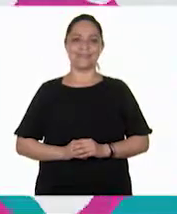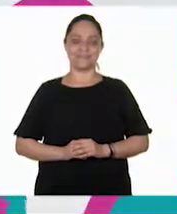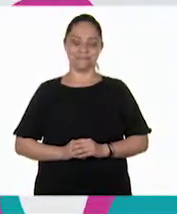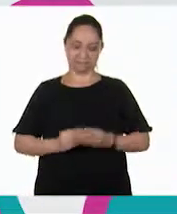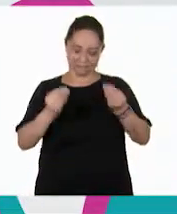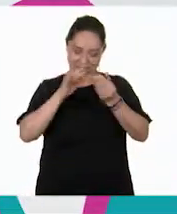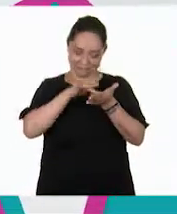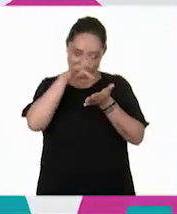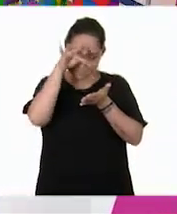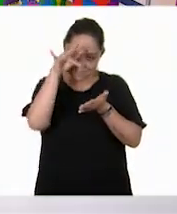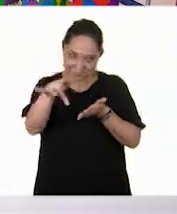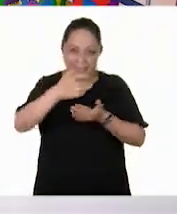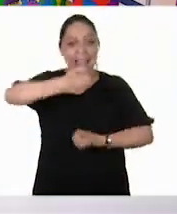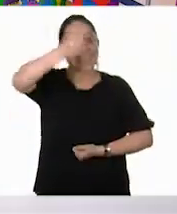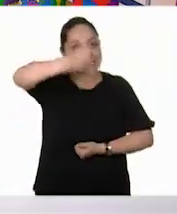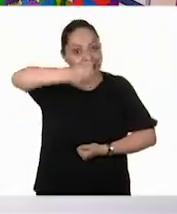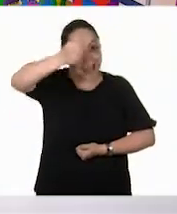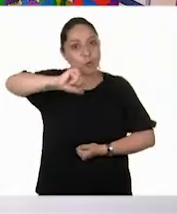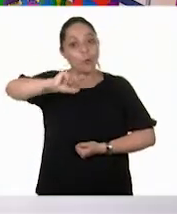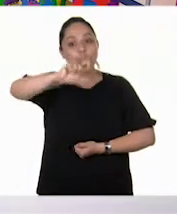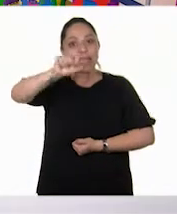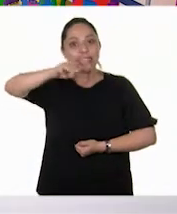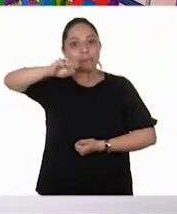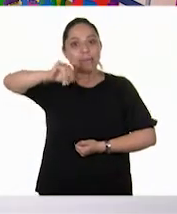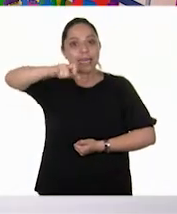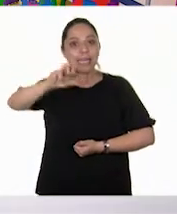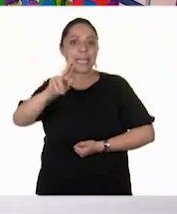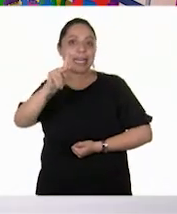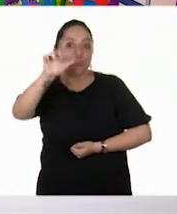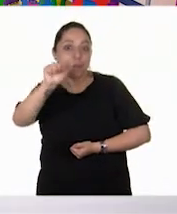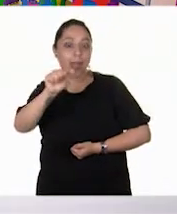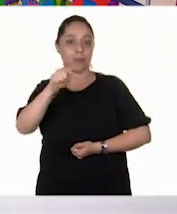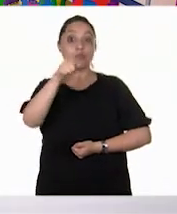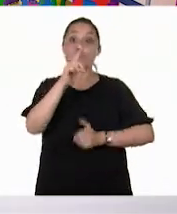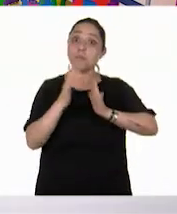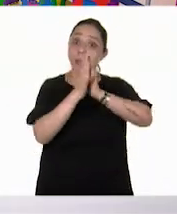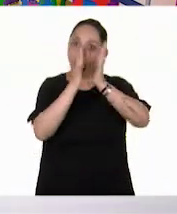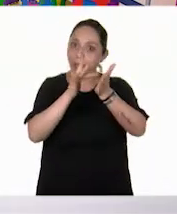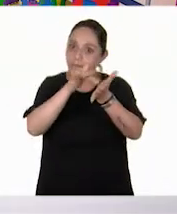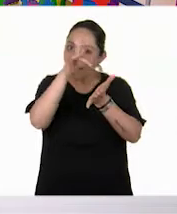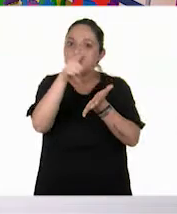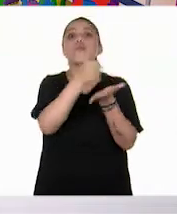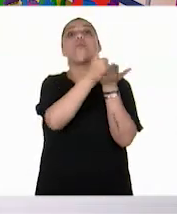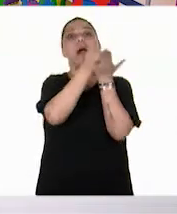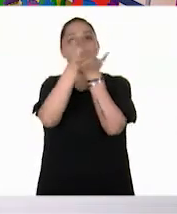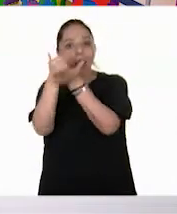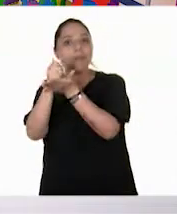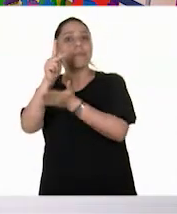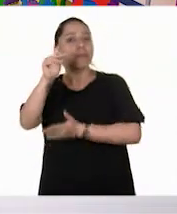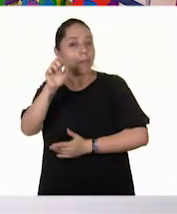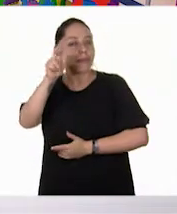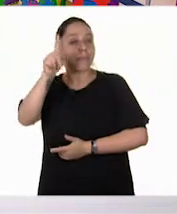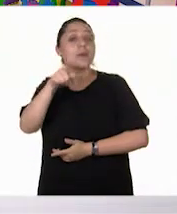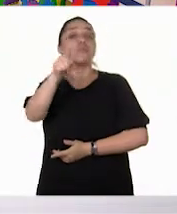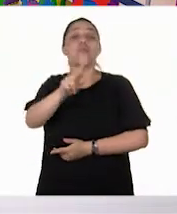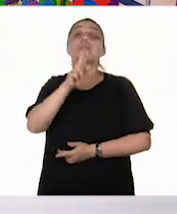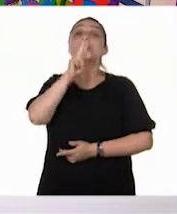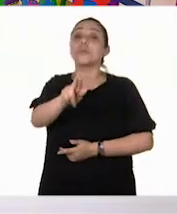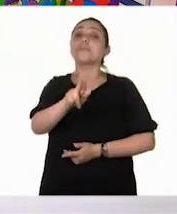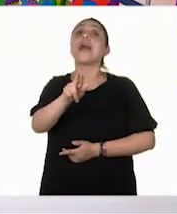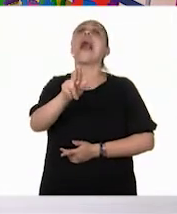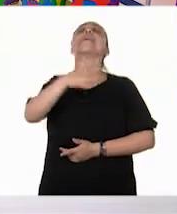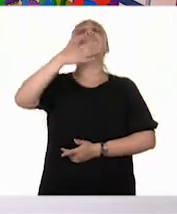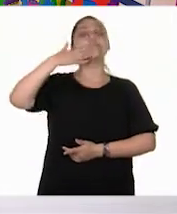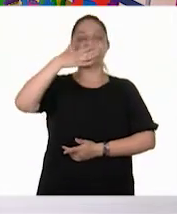¡Muchas gracias! ¡Saludos a Nixmiquilpan! Gracias por tu participación. Y acabas de ayudarle a Pepe para corroborar que la respuesta fue...